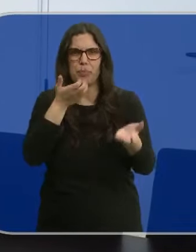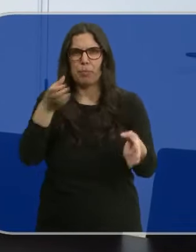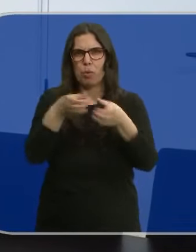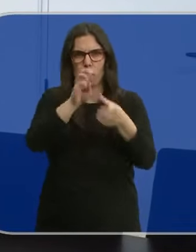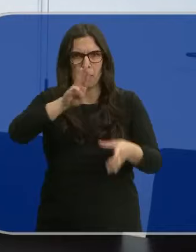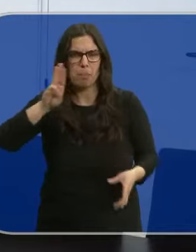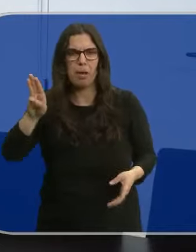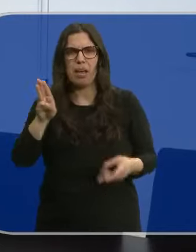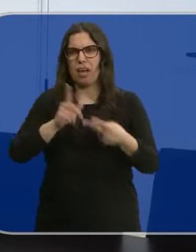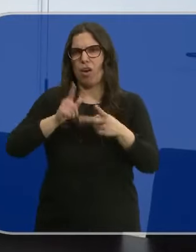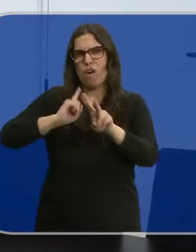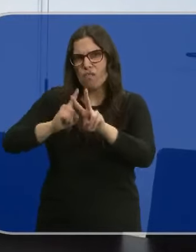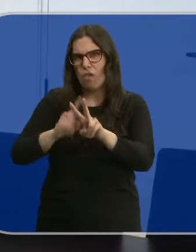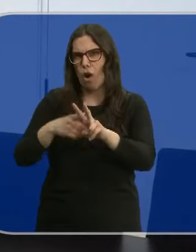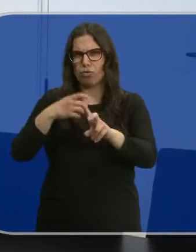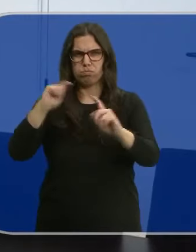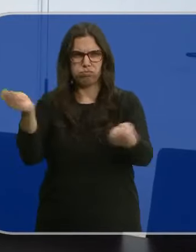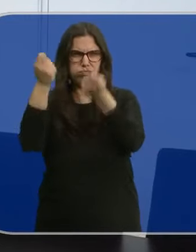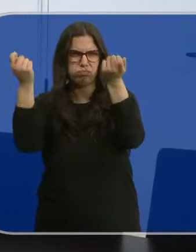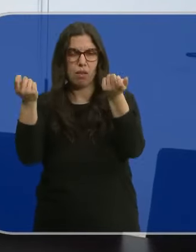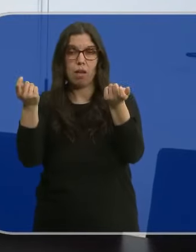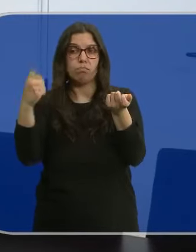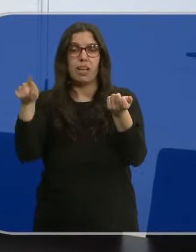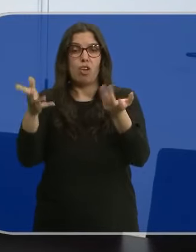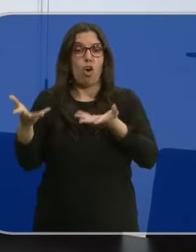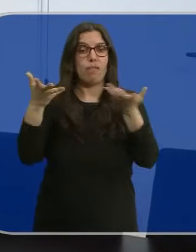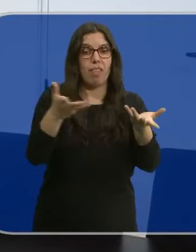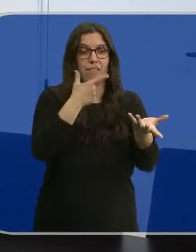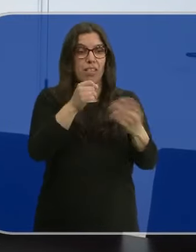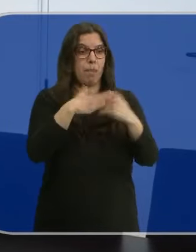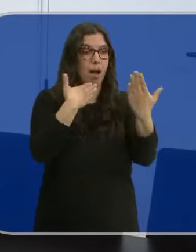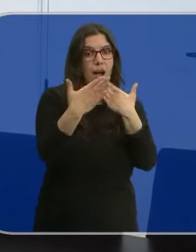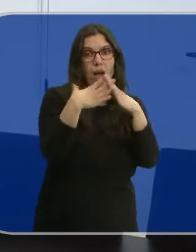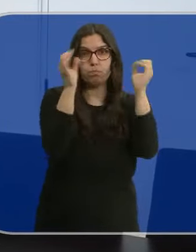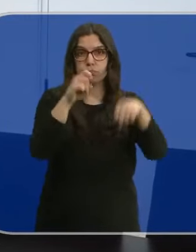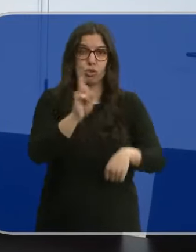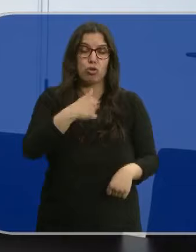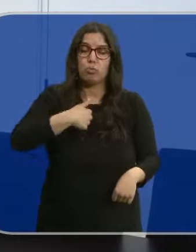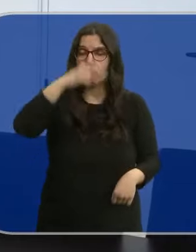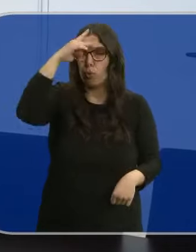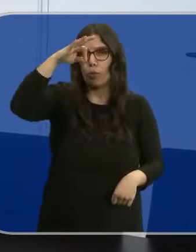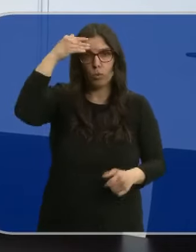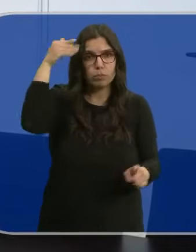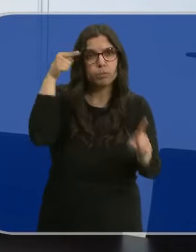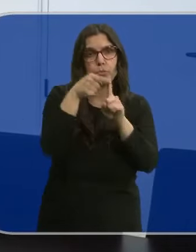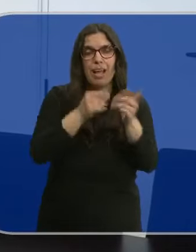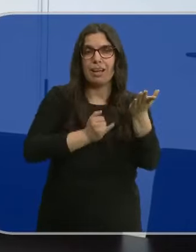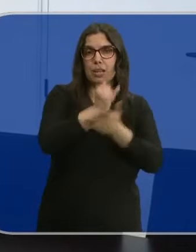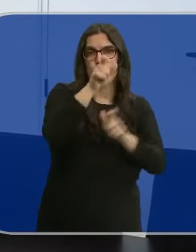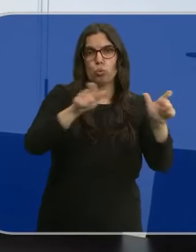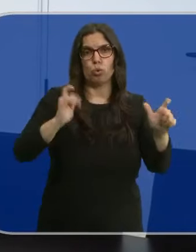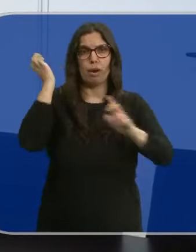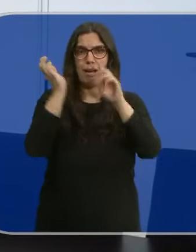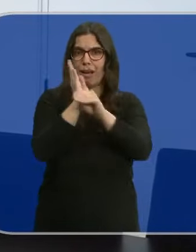Partido Popular o de Vox, que evidentemente no quieren facilitar la tarea, pero mi única preocupación son agricultores y